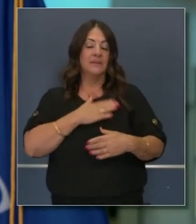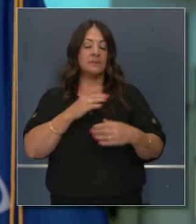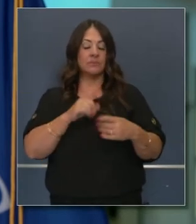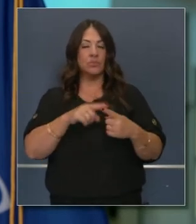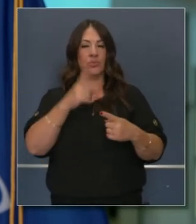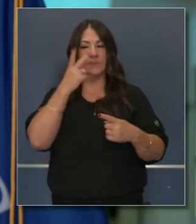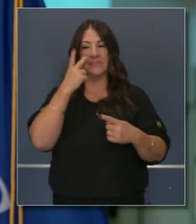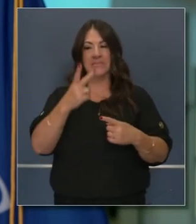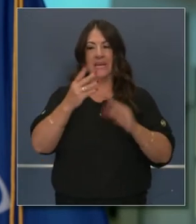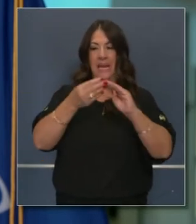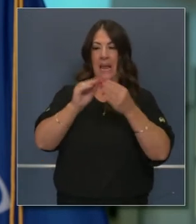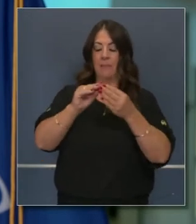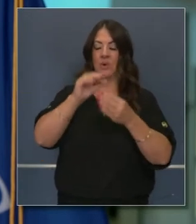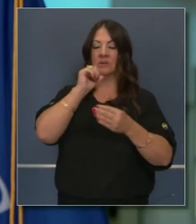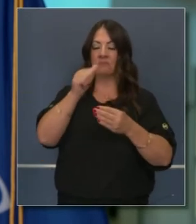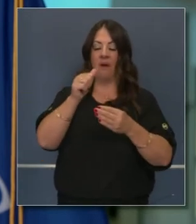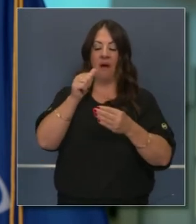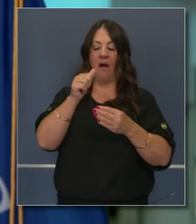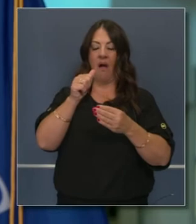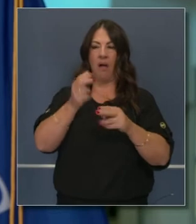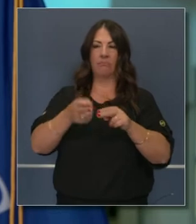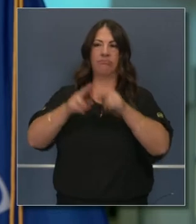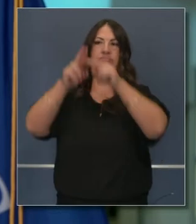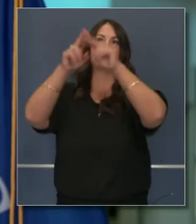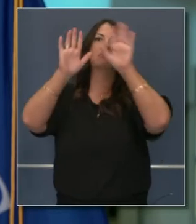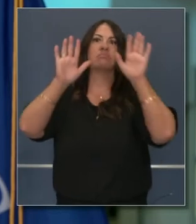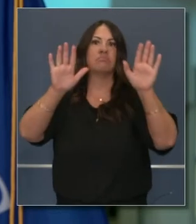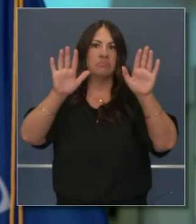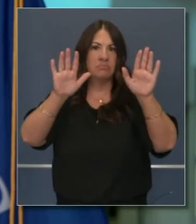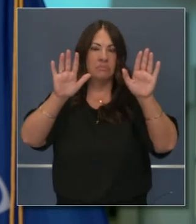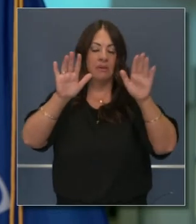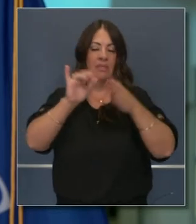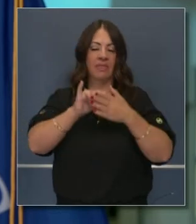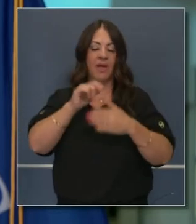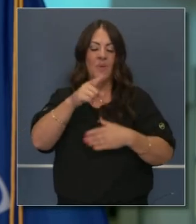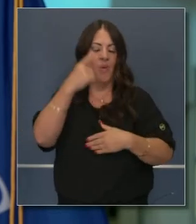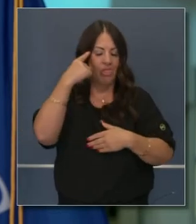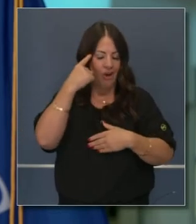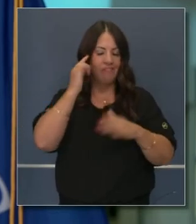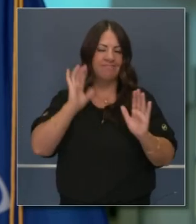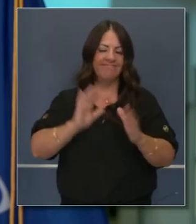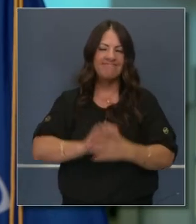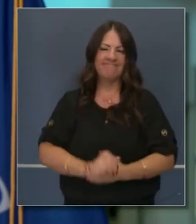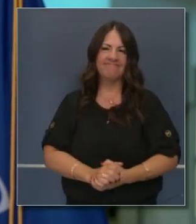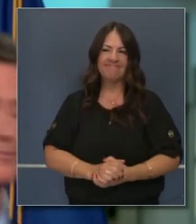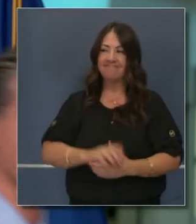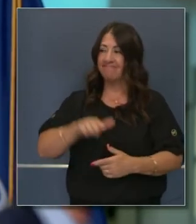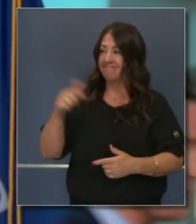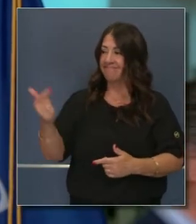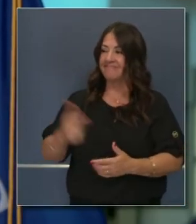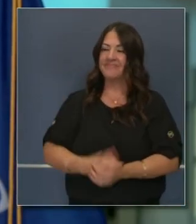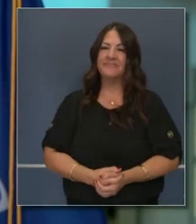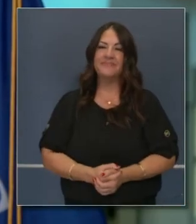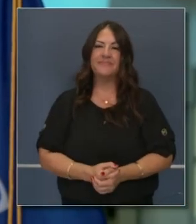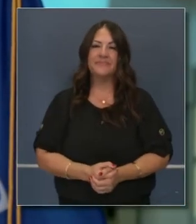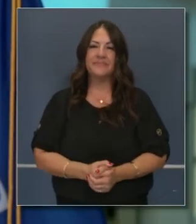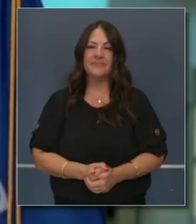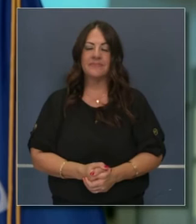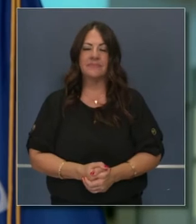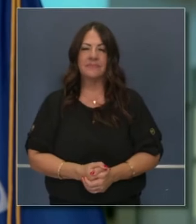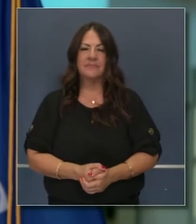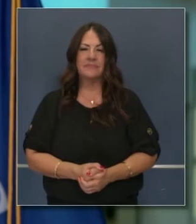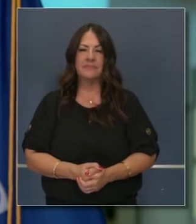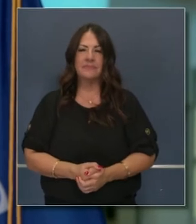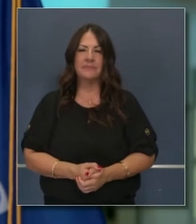actuales. Y estoy muy contento de decir que esos números no son tan agudos como pudimos haber previsto hace unas cuantas